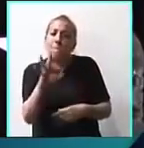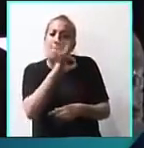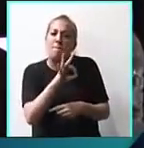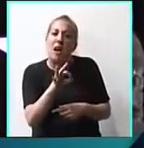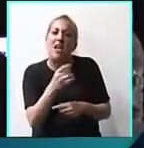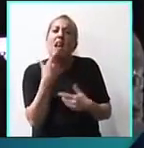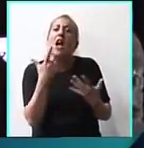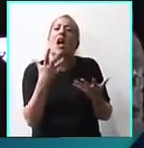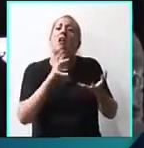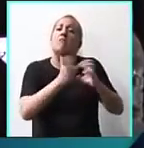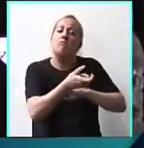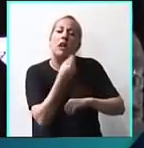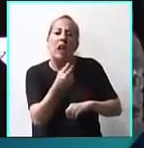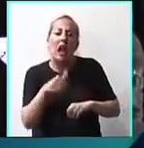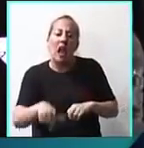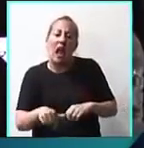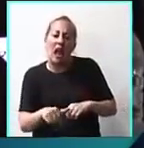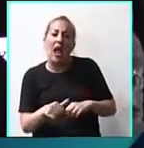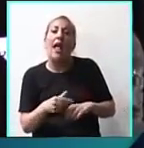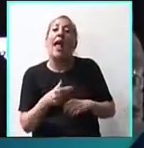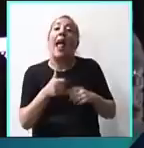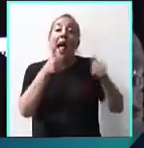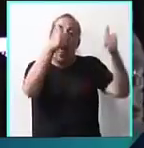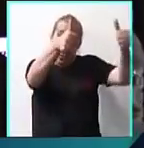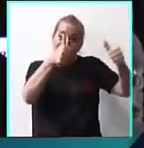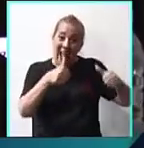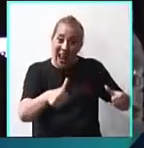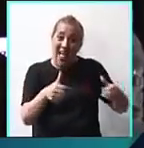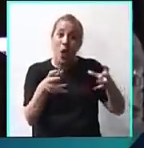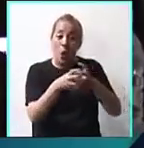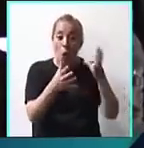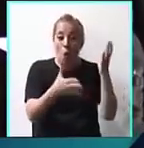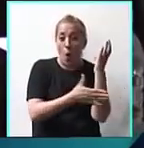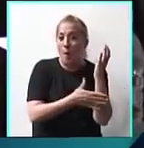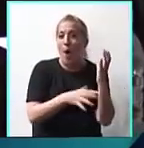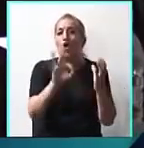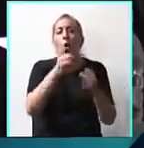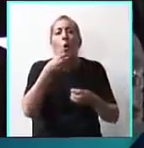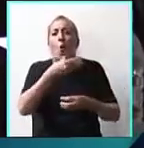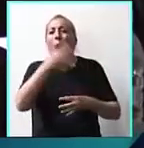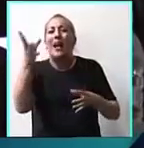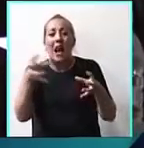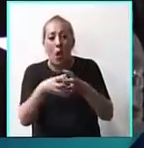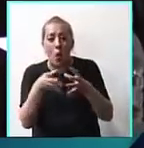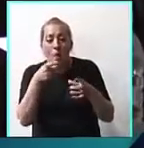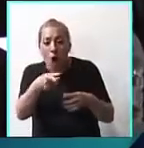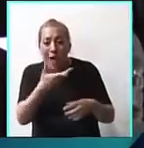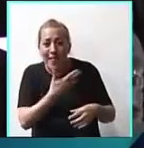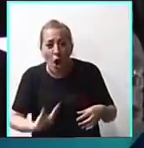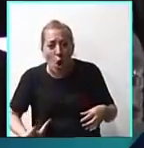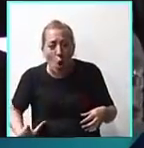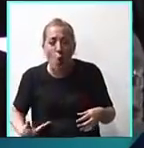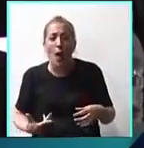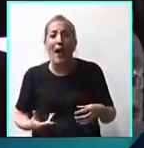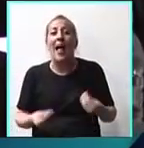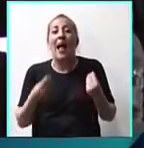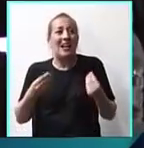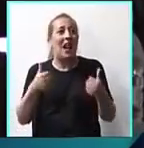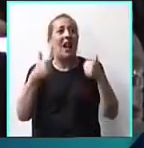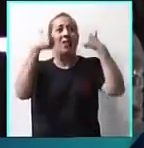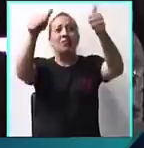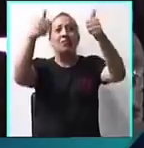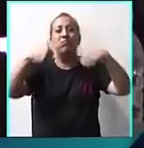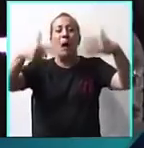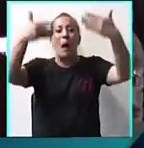perjudica más al erario público? ¿Los afiches del frente de izquierda o de quien sea de la oposición que pega en una